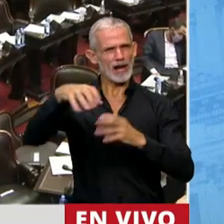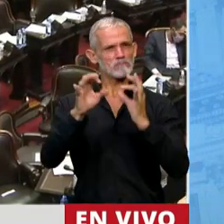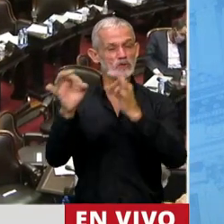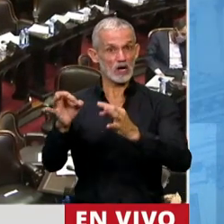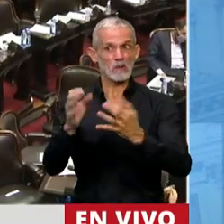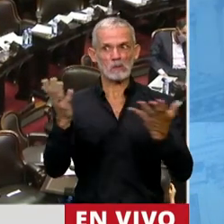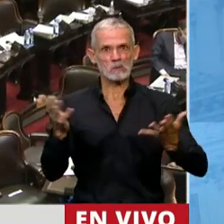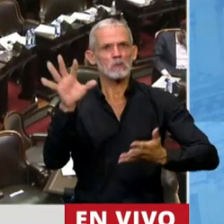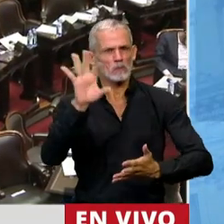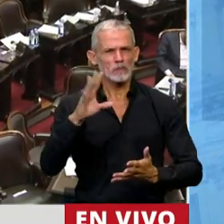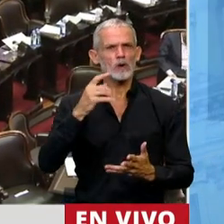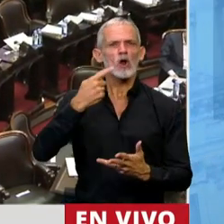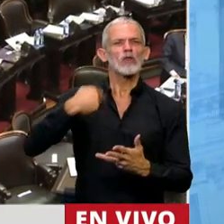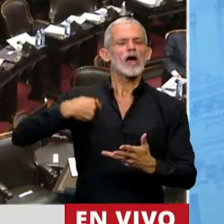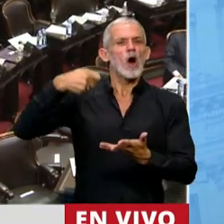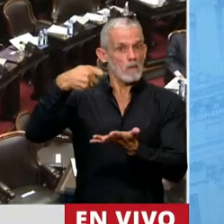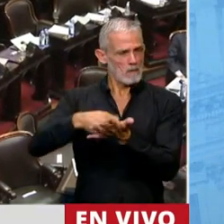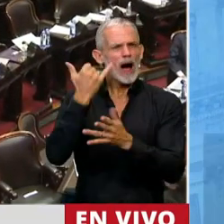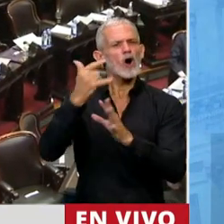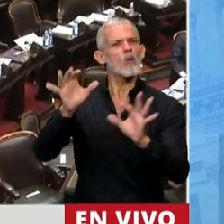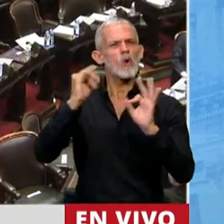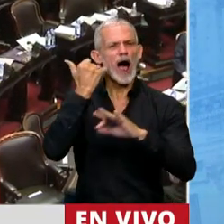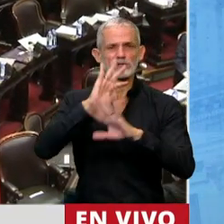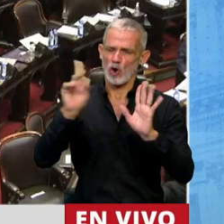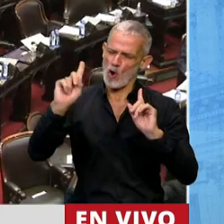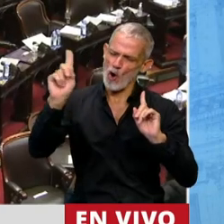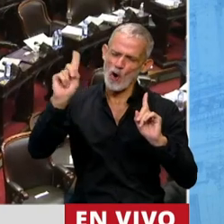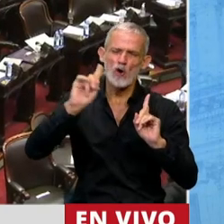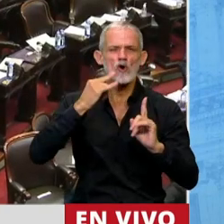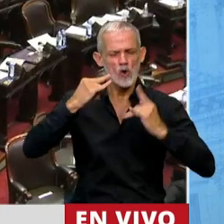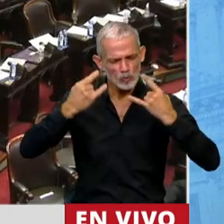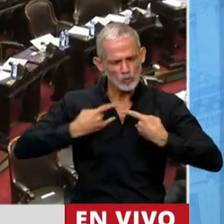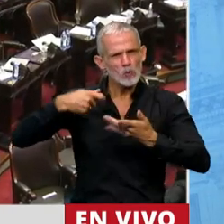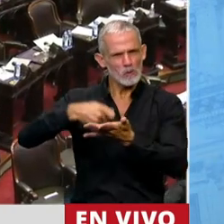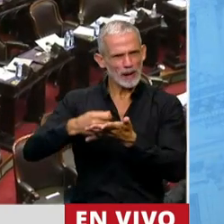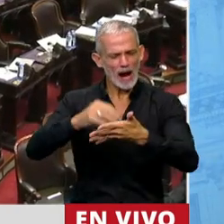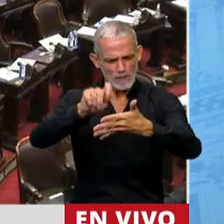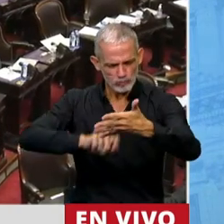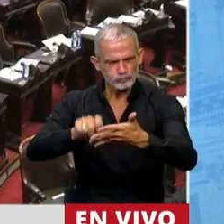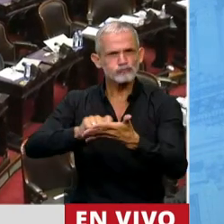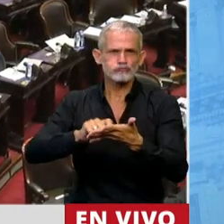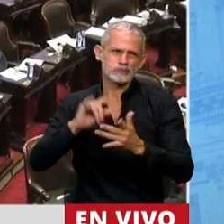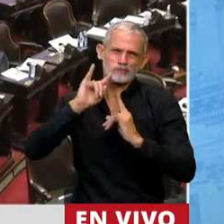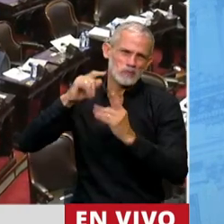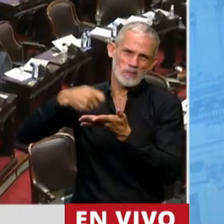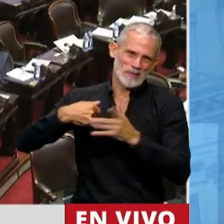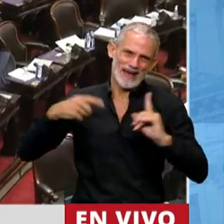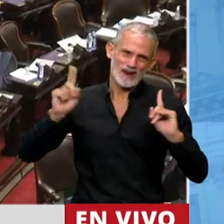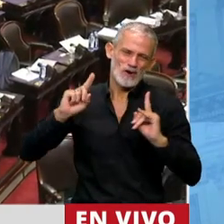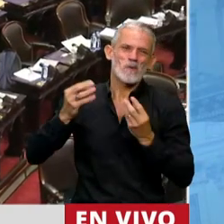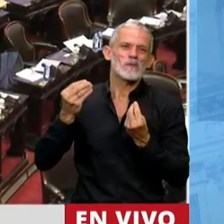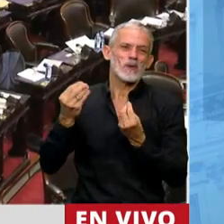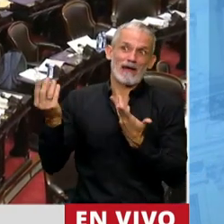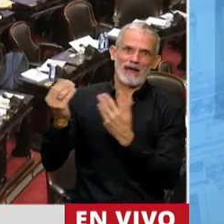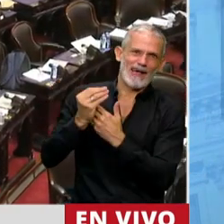teníamos el hotel pago, cosa que no aceptamos y lo dejamos asentado en la ficha que llenamos porque tampoco